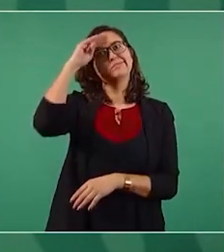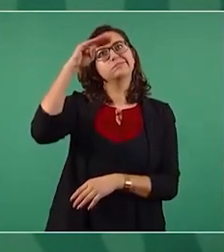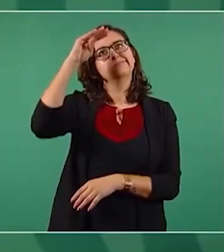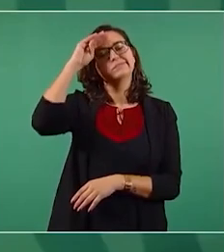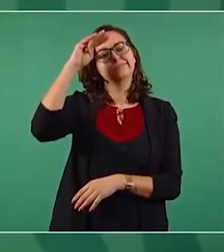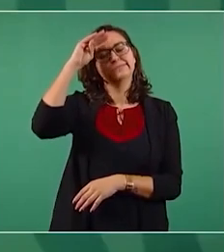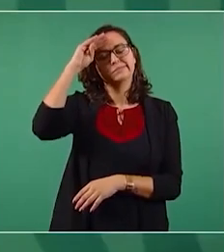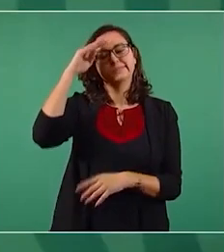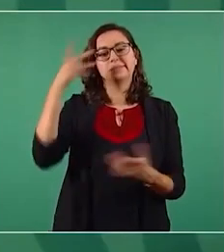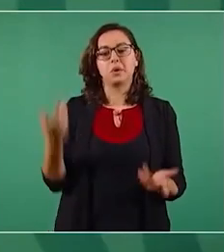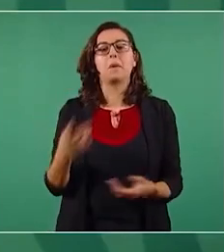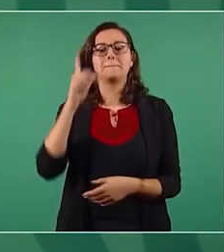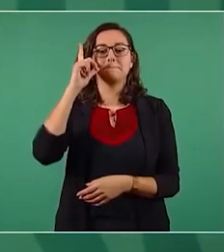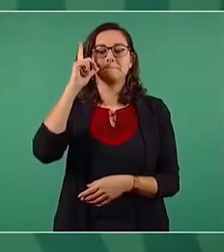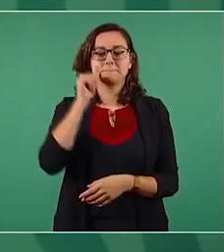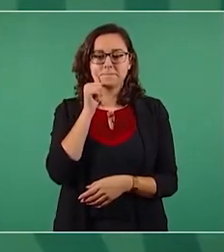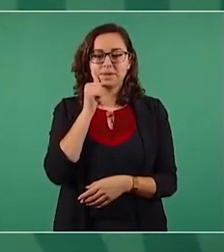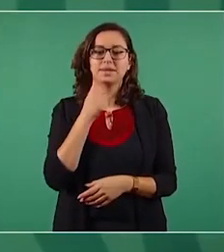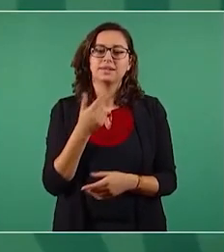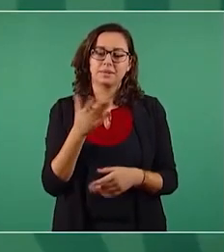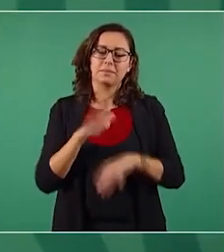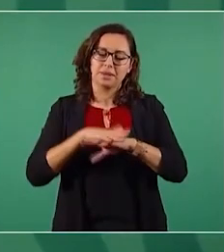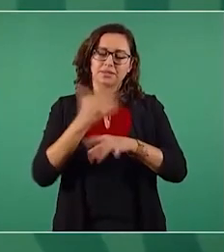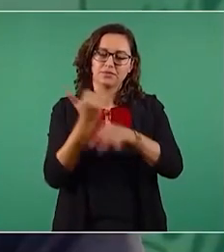mañana, se los adelanto.